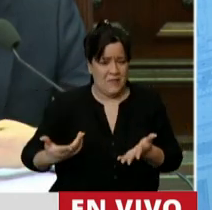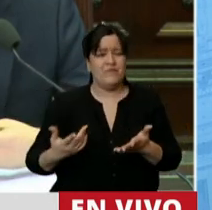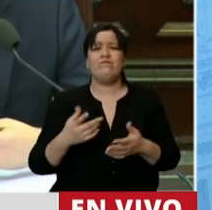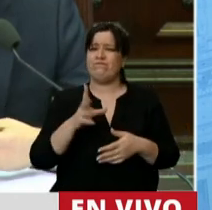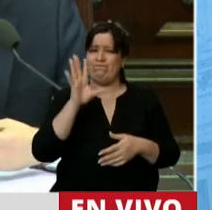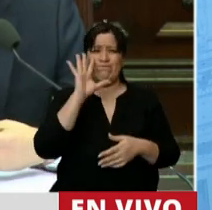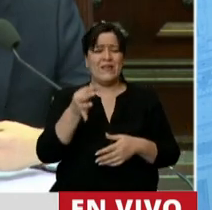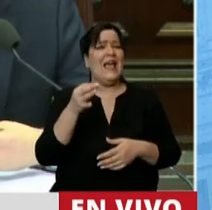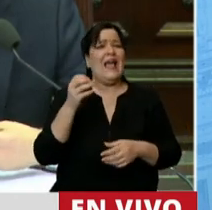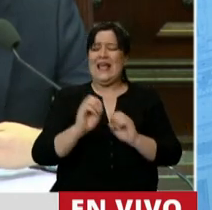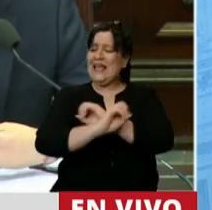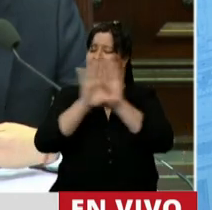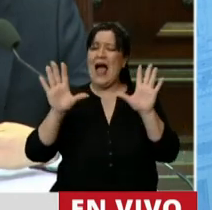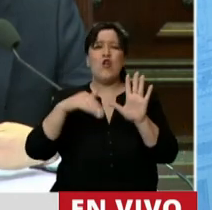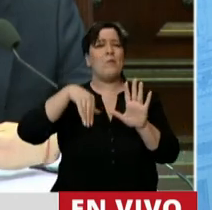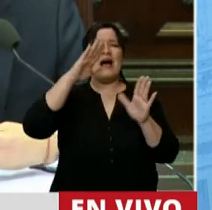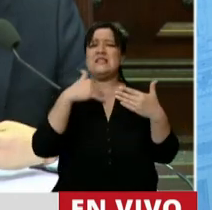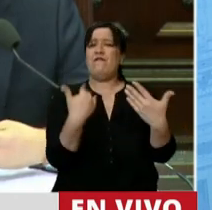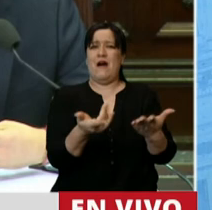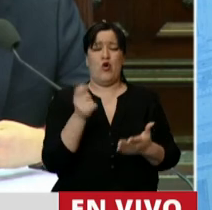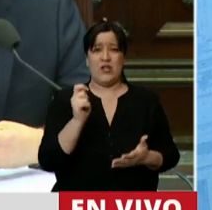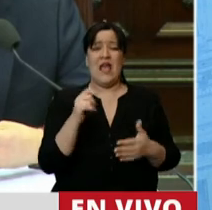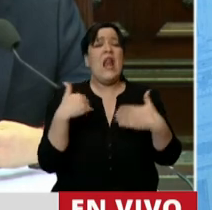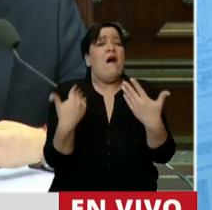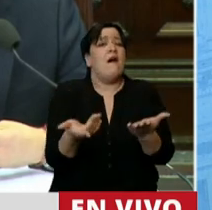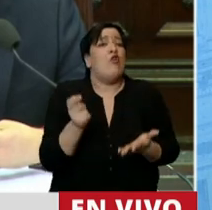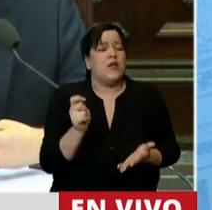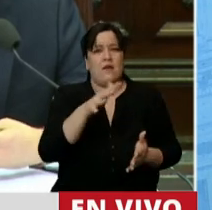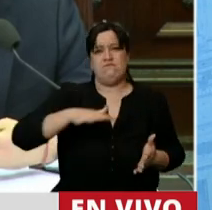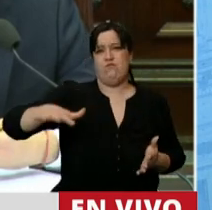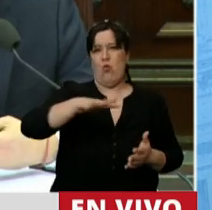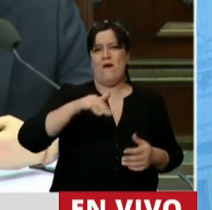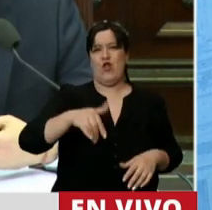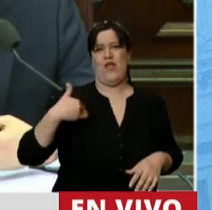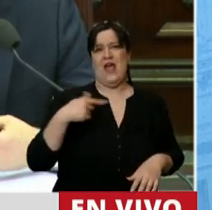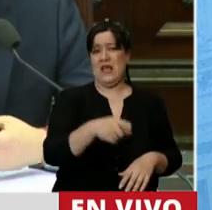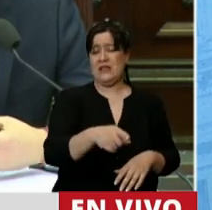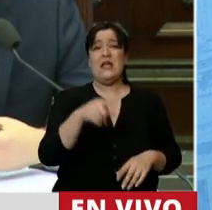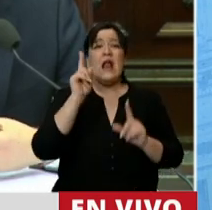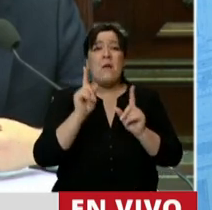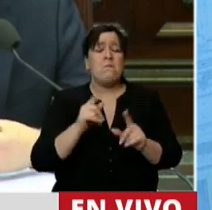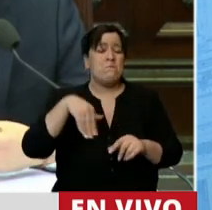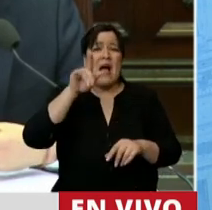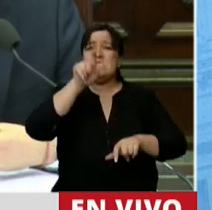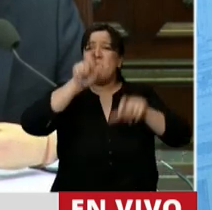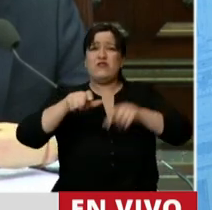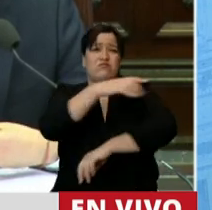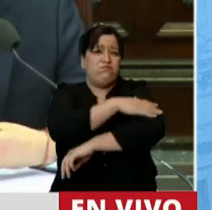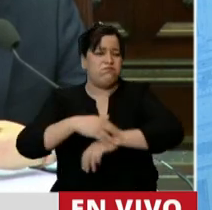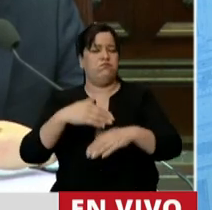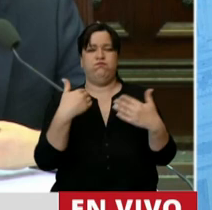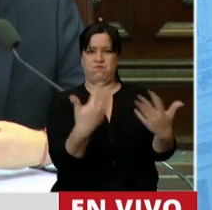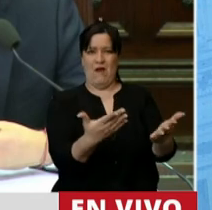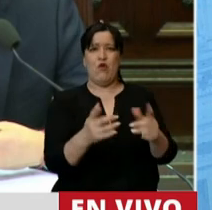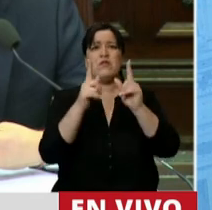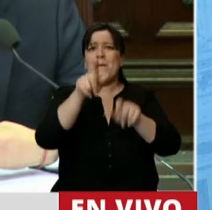a quienes privilegiamos. Nosotros privilegiamos al pueblo argentino, nosotros privilegiamos a los que menos tienen, nosotros privilegiamos a los